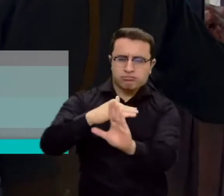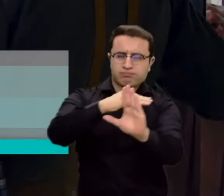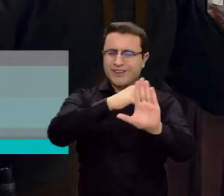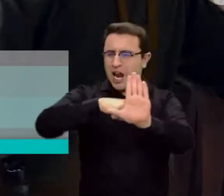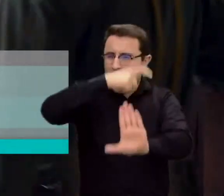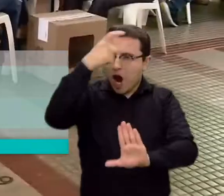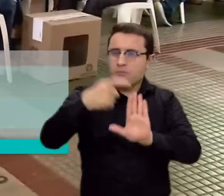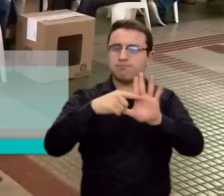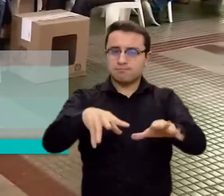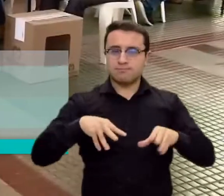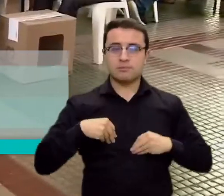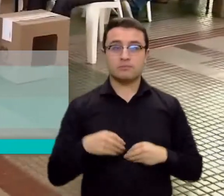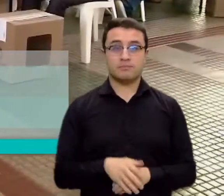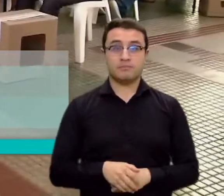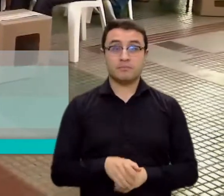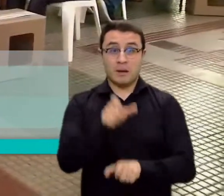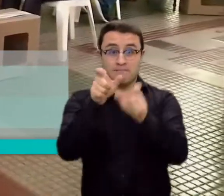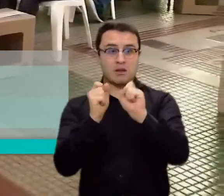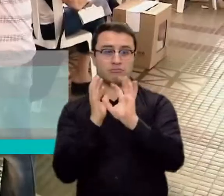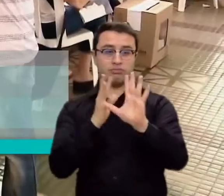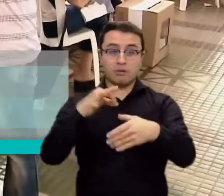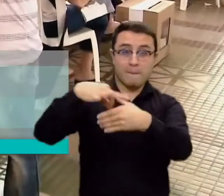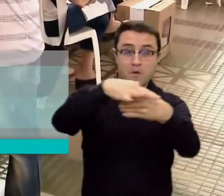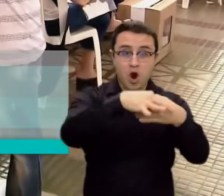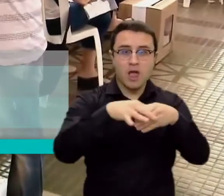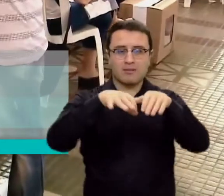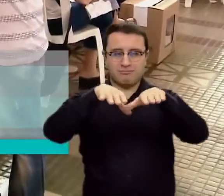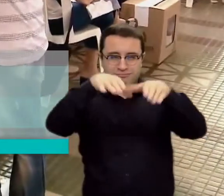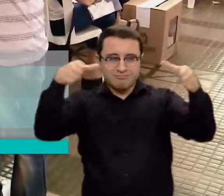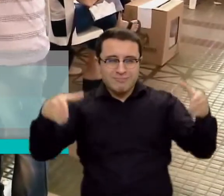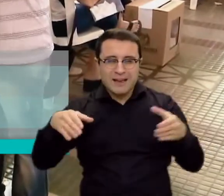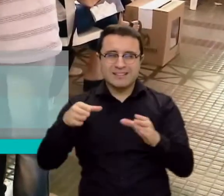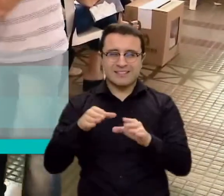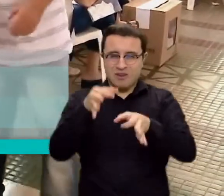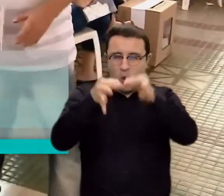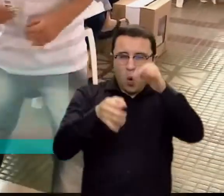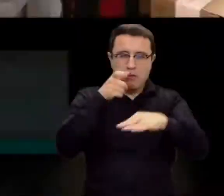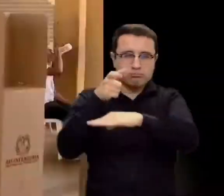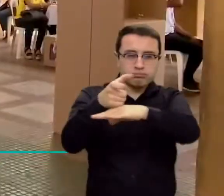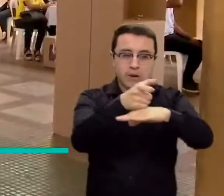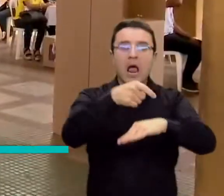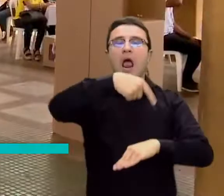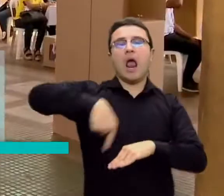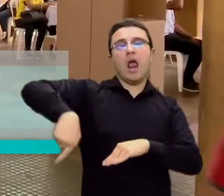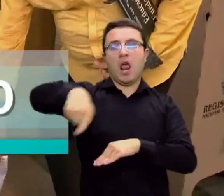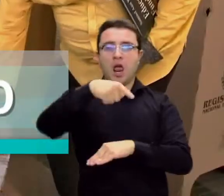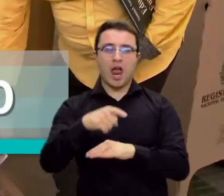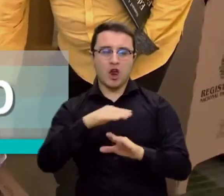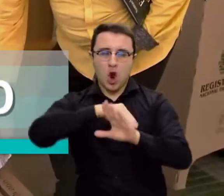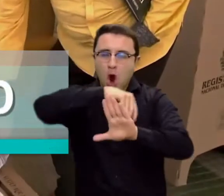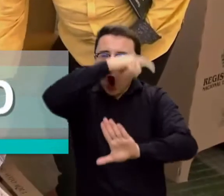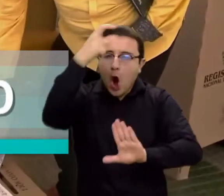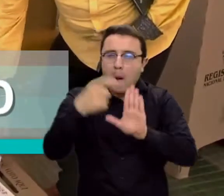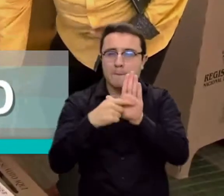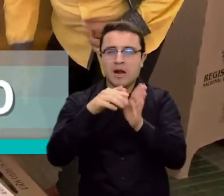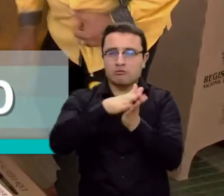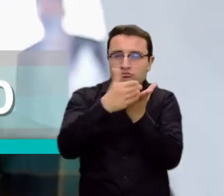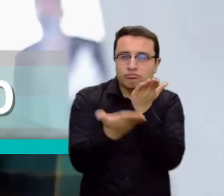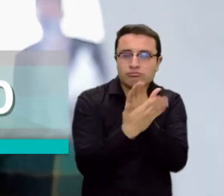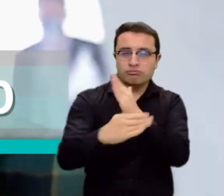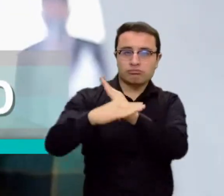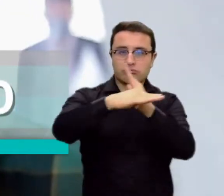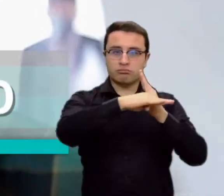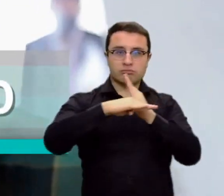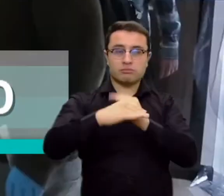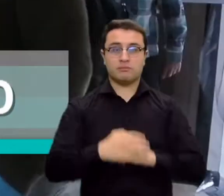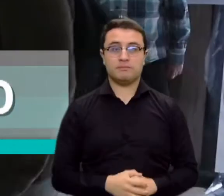Electores y jurados de votación contarán con todas las medidas de bioprotección. En todos los puestos de votación habrá